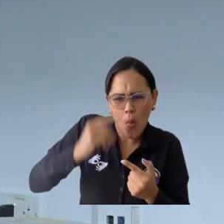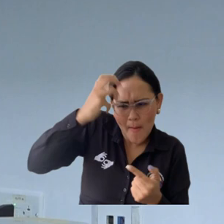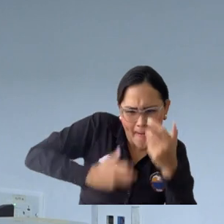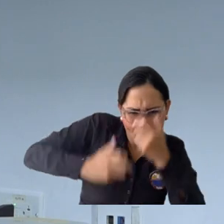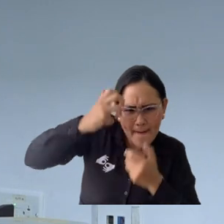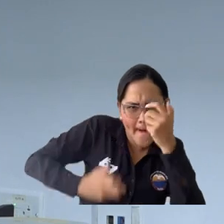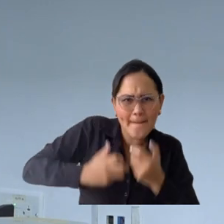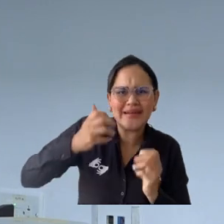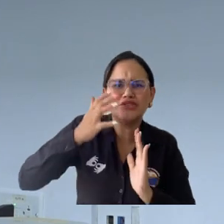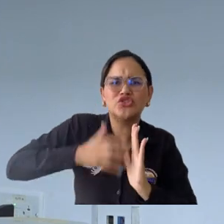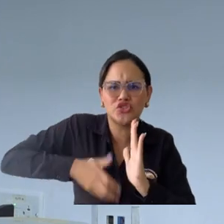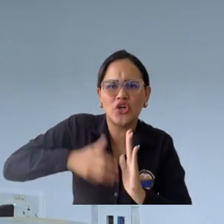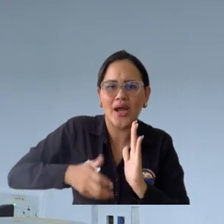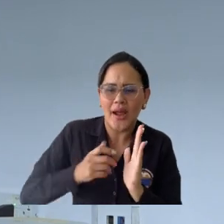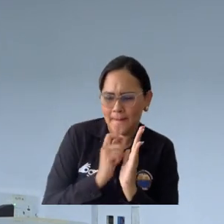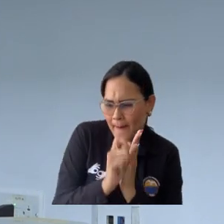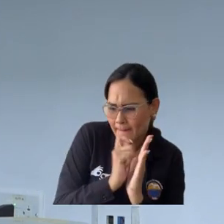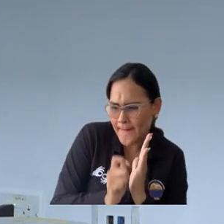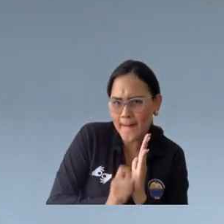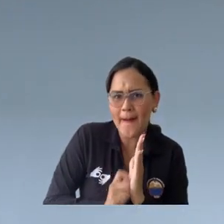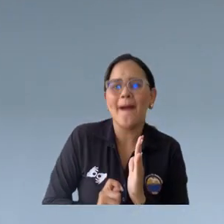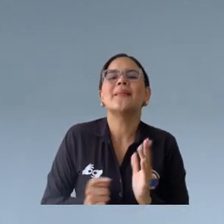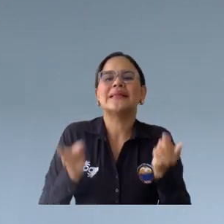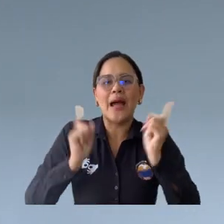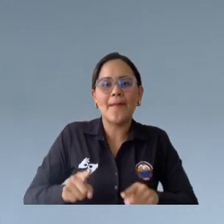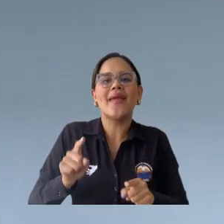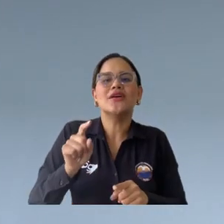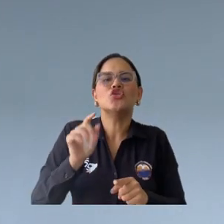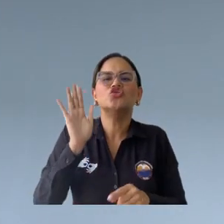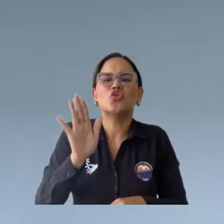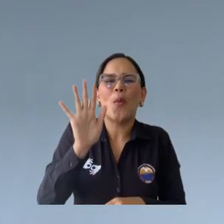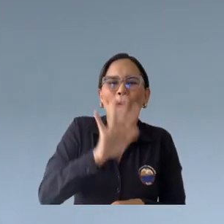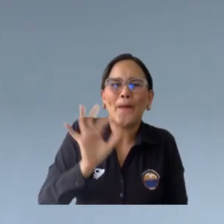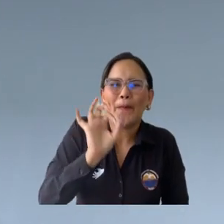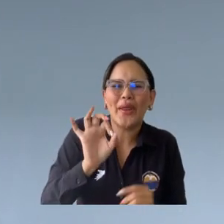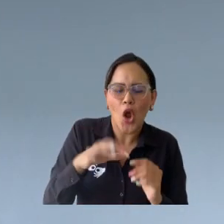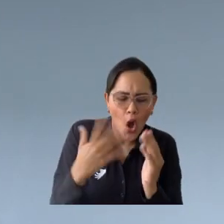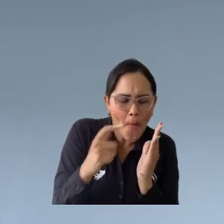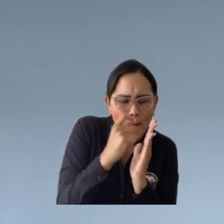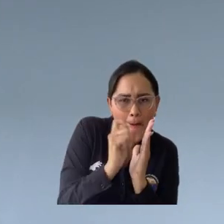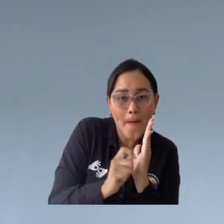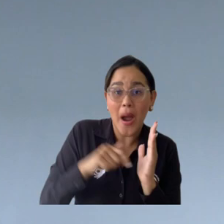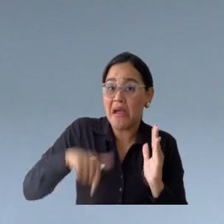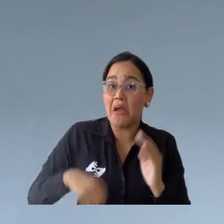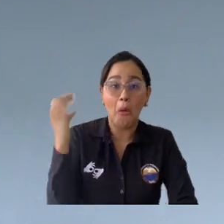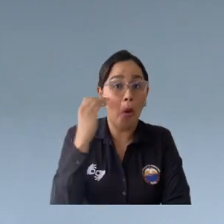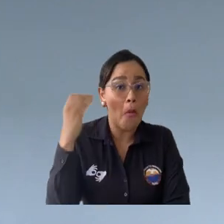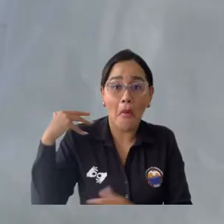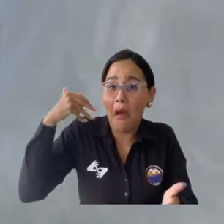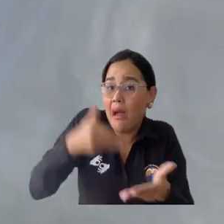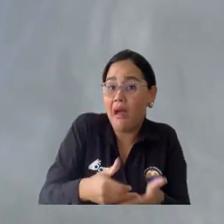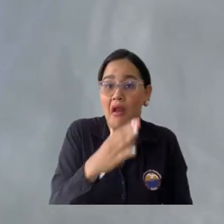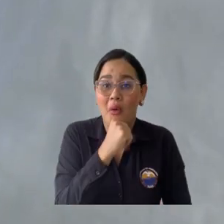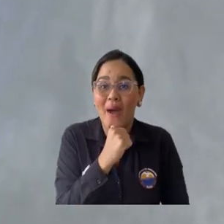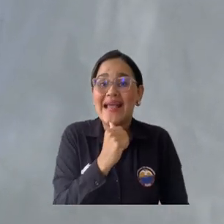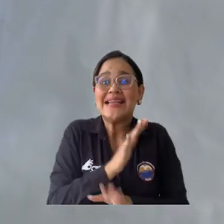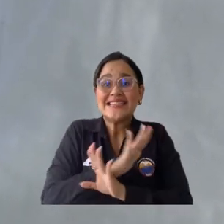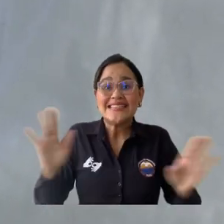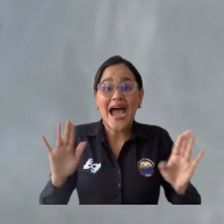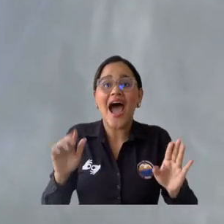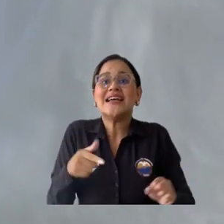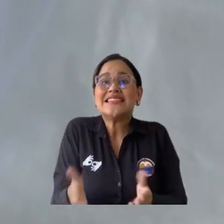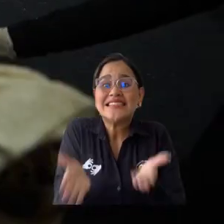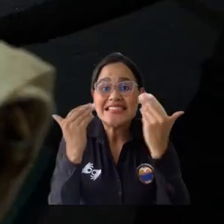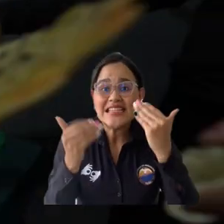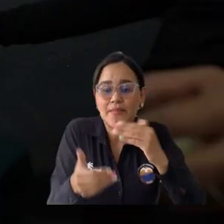y pues una caracterización específica de este virus, el cual no se había, digamos, caracterizado ni reportado antes en Colombia. Gracias al éxito